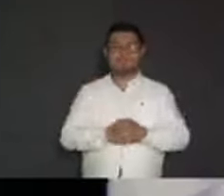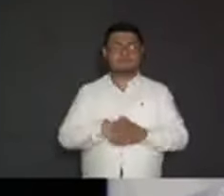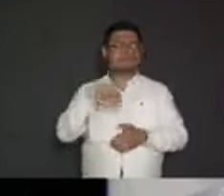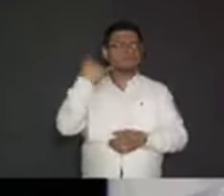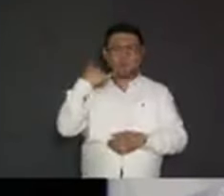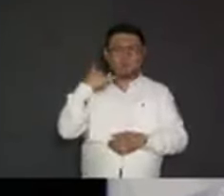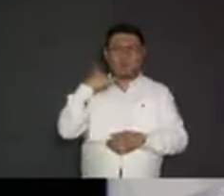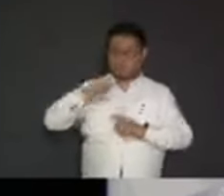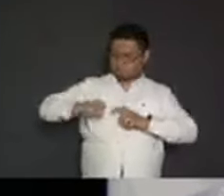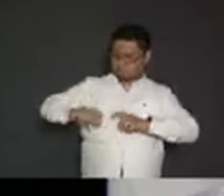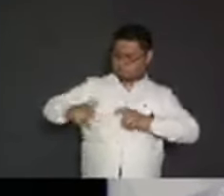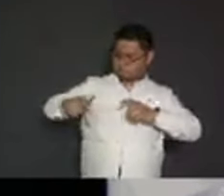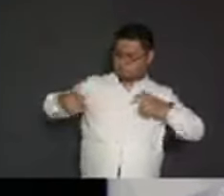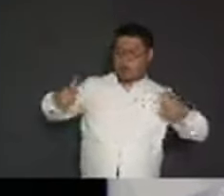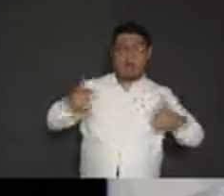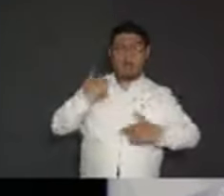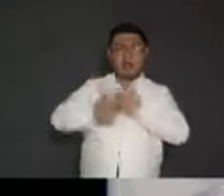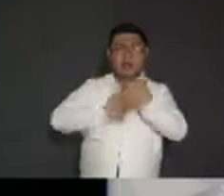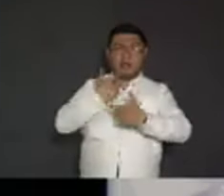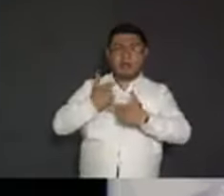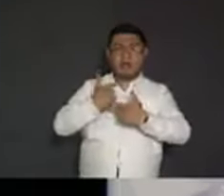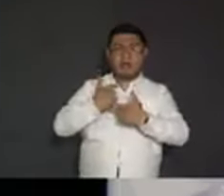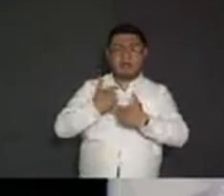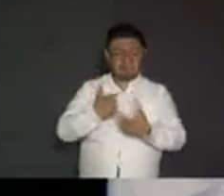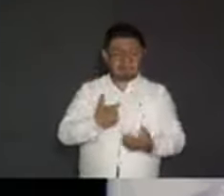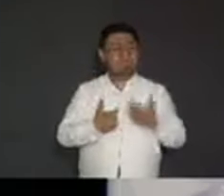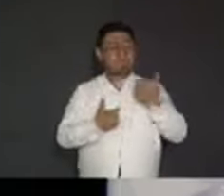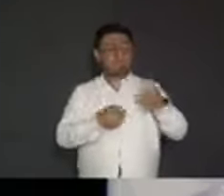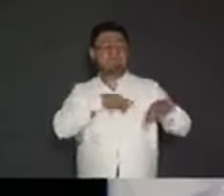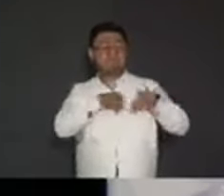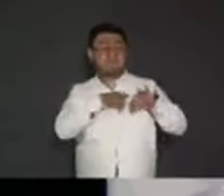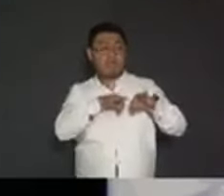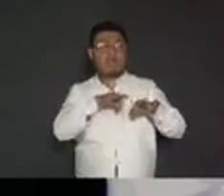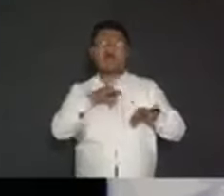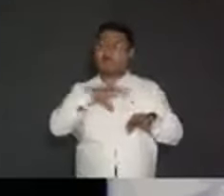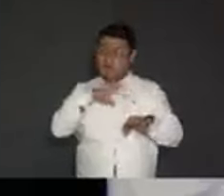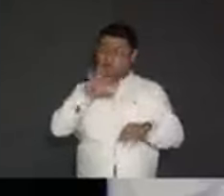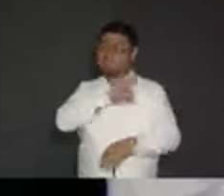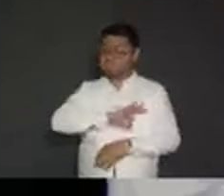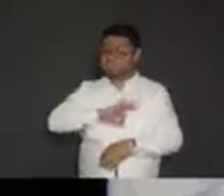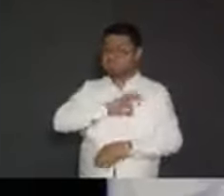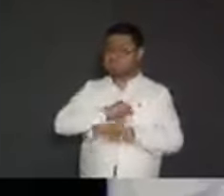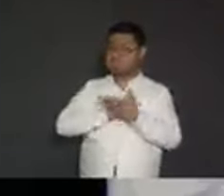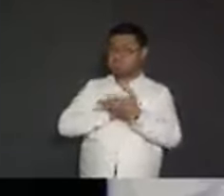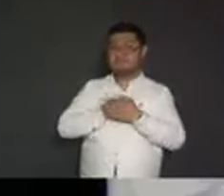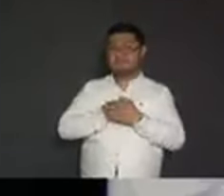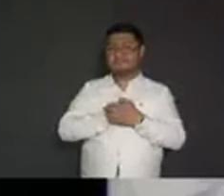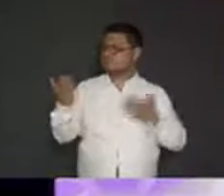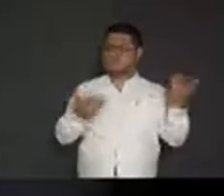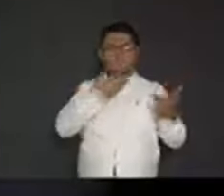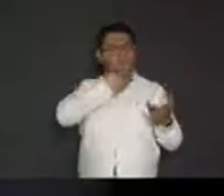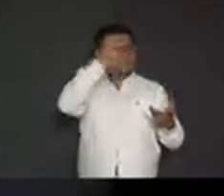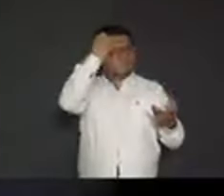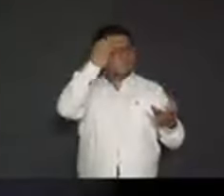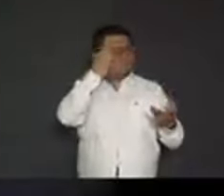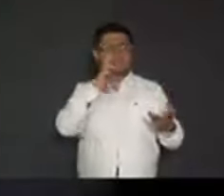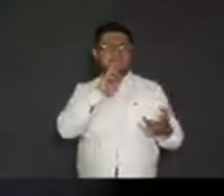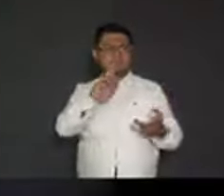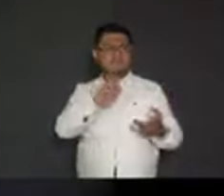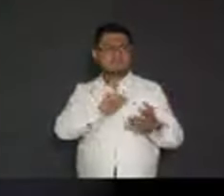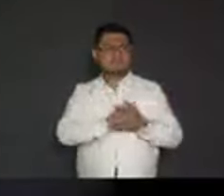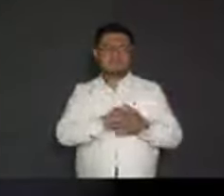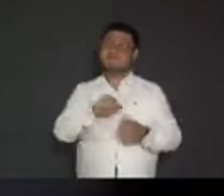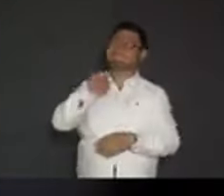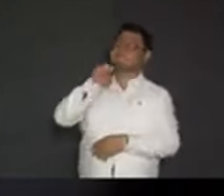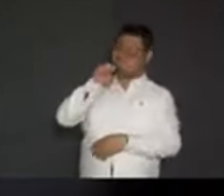económico y en empleo. Y hay felicidad en su pueblo. Esto lo dijo el presidente López Obrador. Díazmen, adelante. Quiero